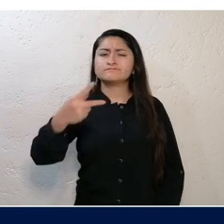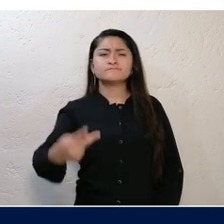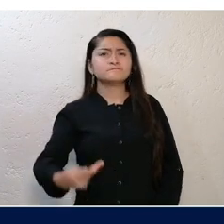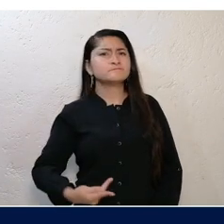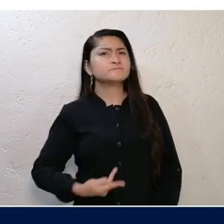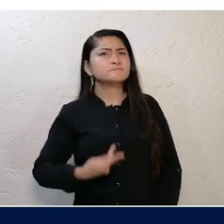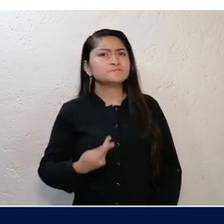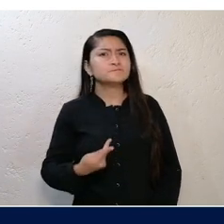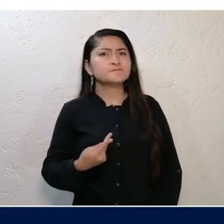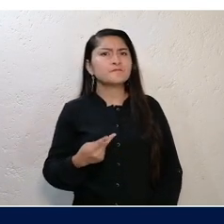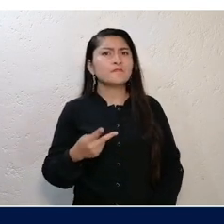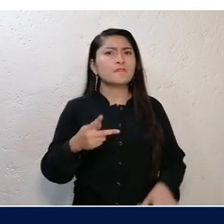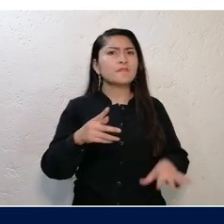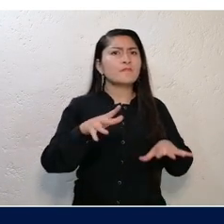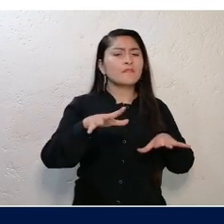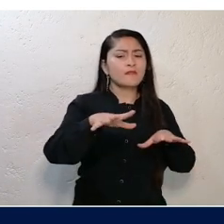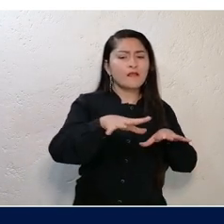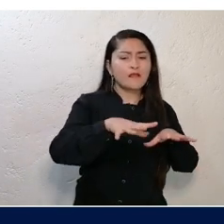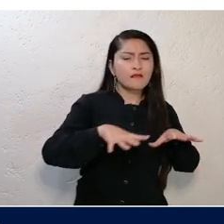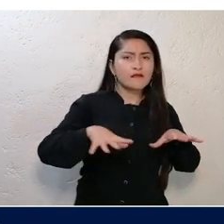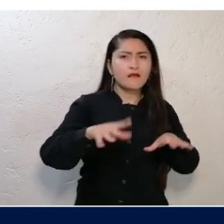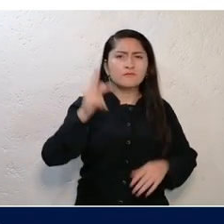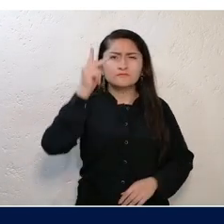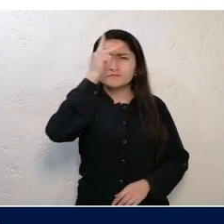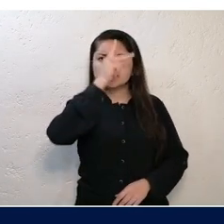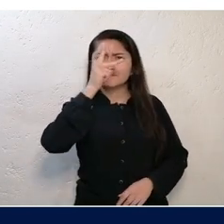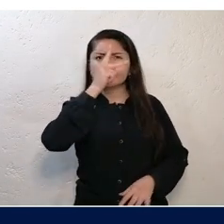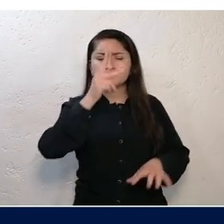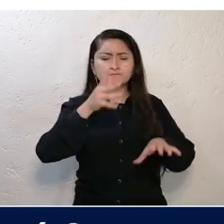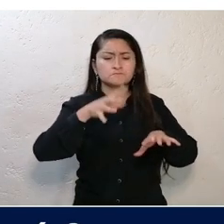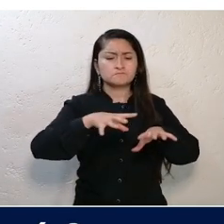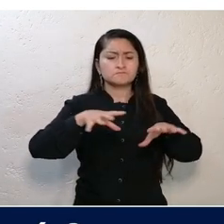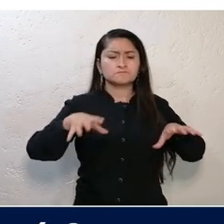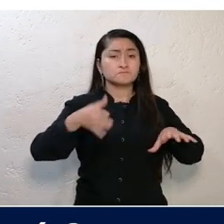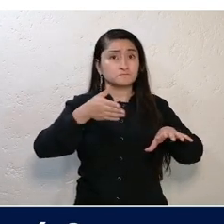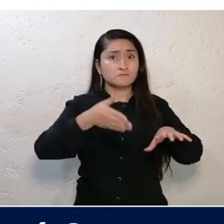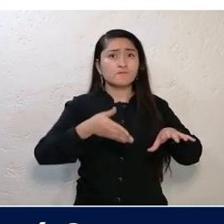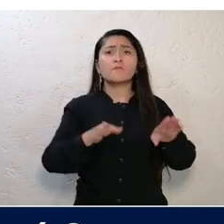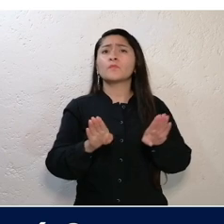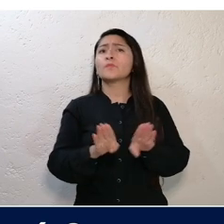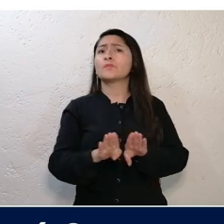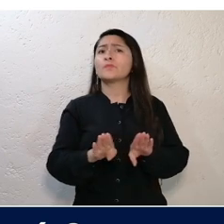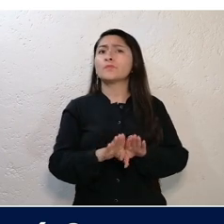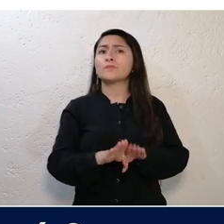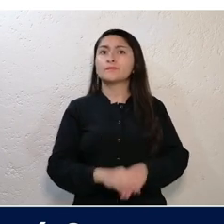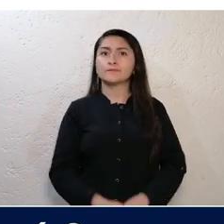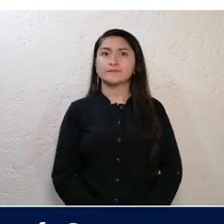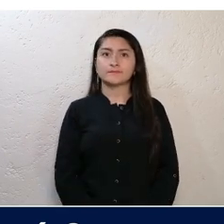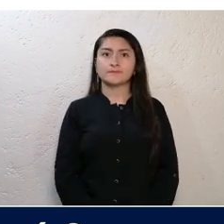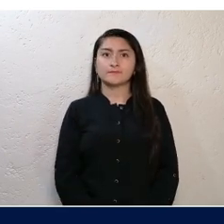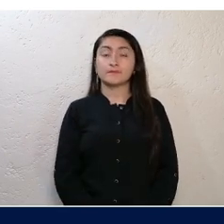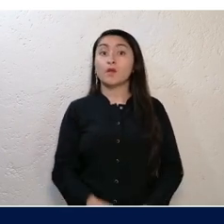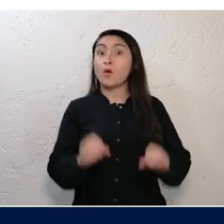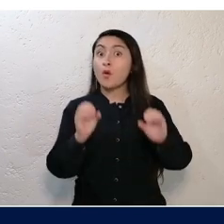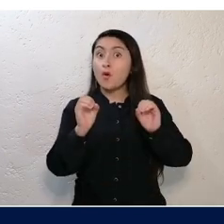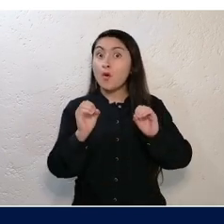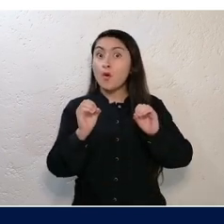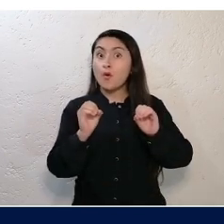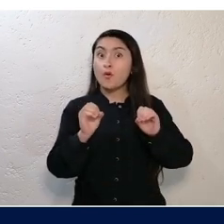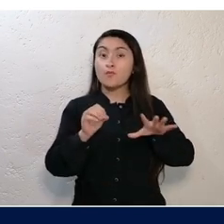preguntando ¿De qué están conformados esos límites entre las áreas de aplicación de la psicología? Bien,